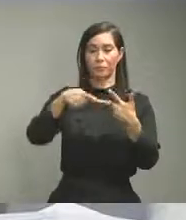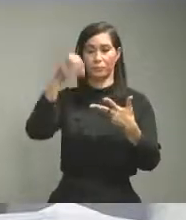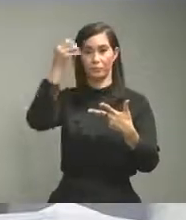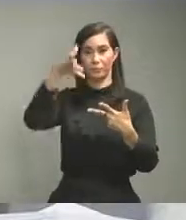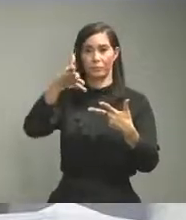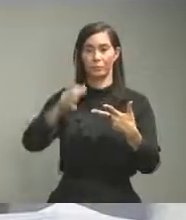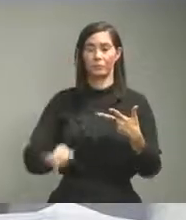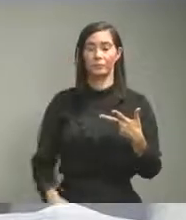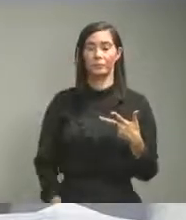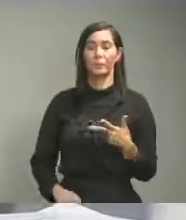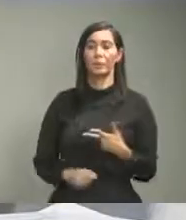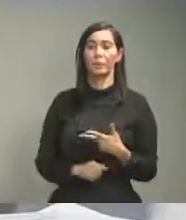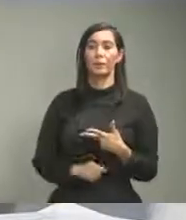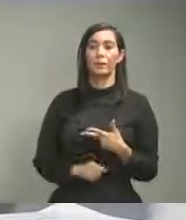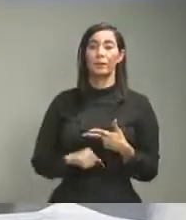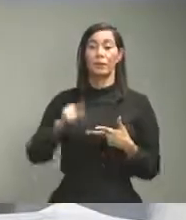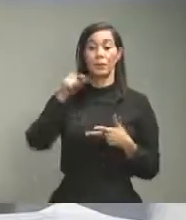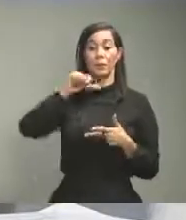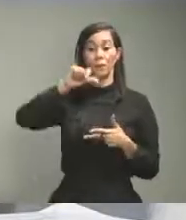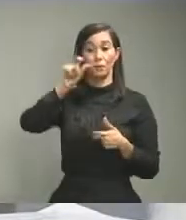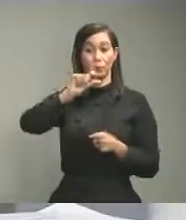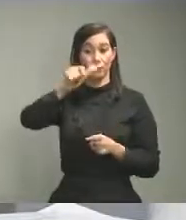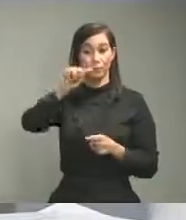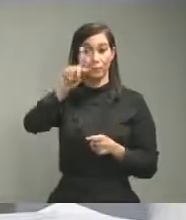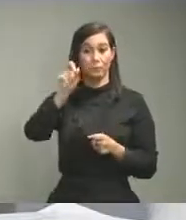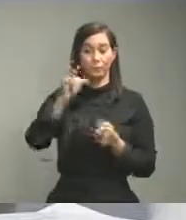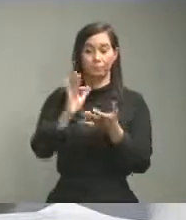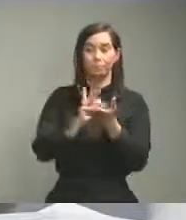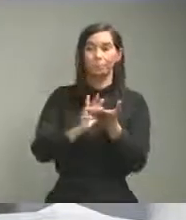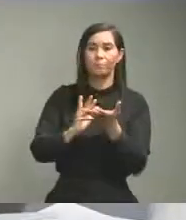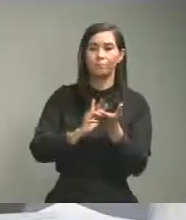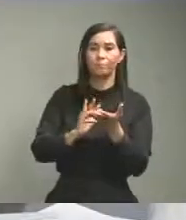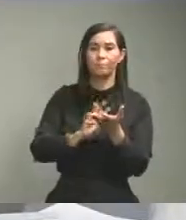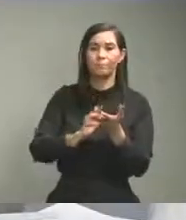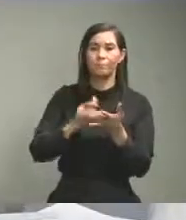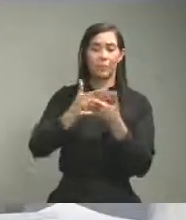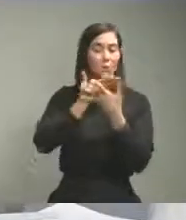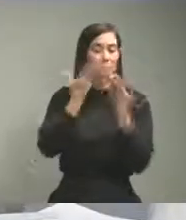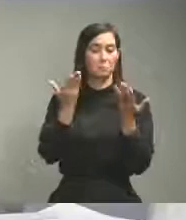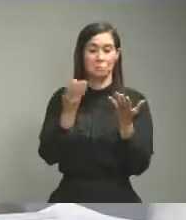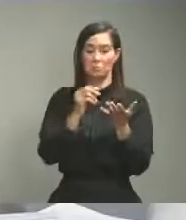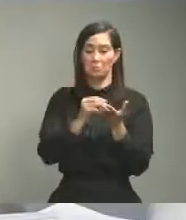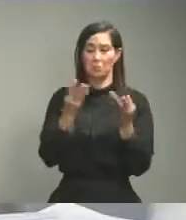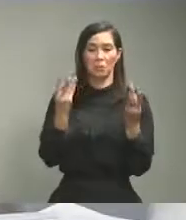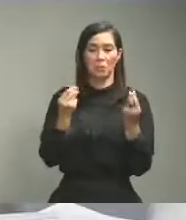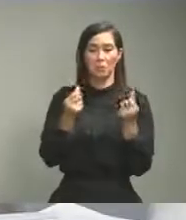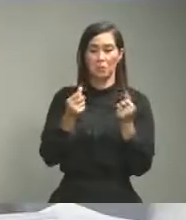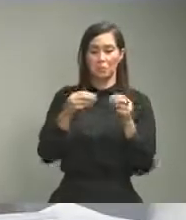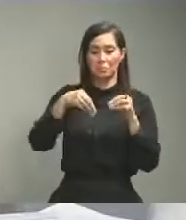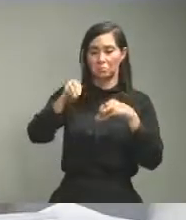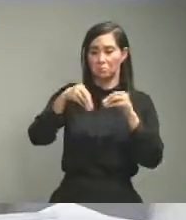con relación al laboratorio no tengo el monto a que ascendió la compra que se hizo